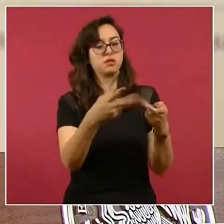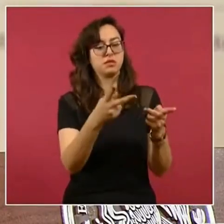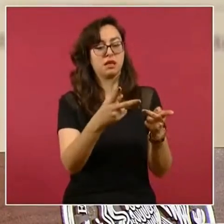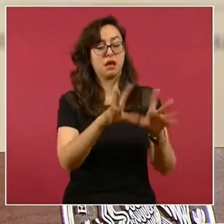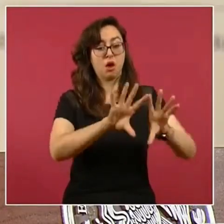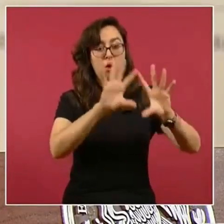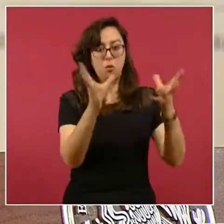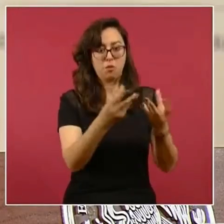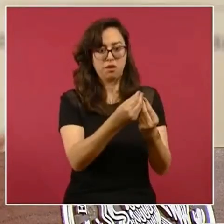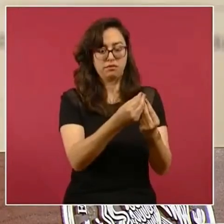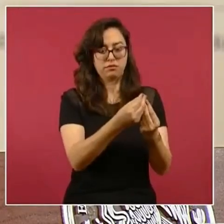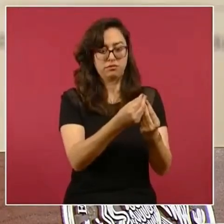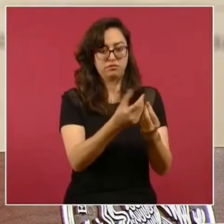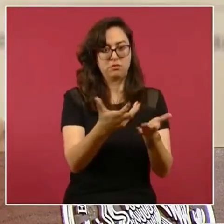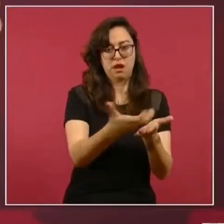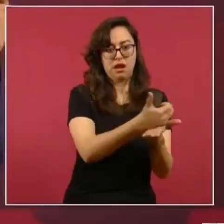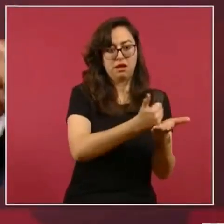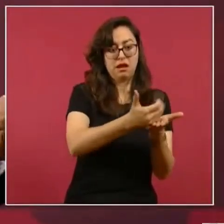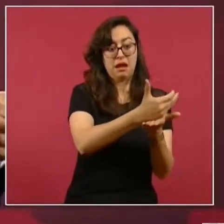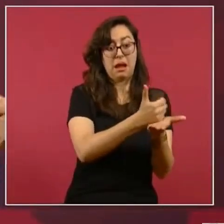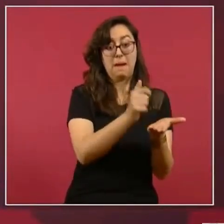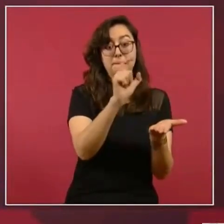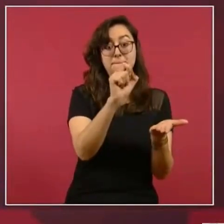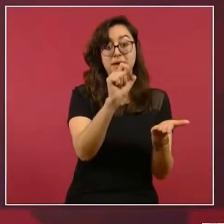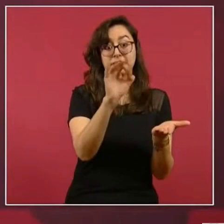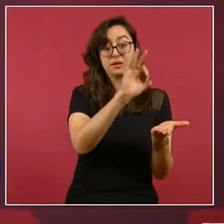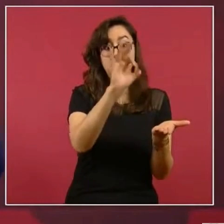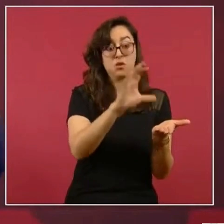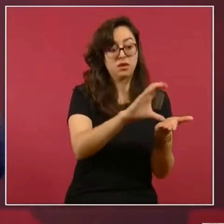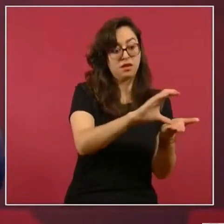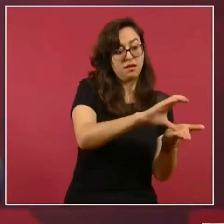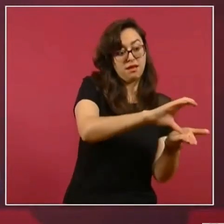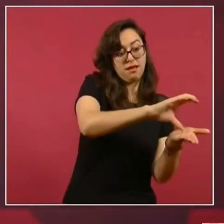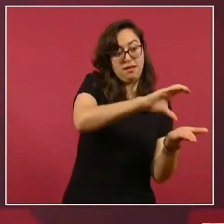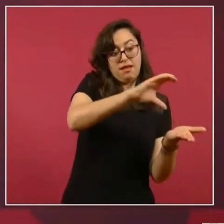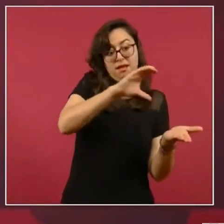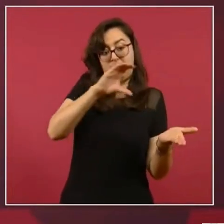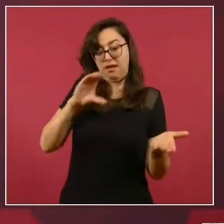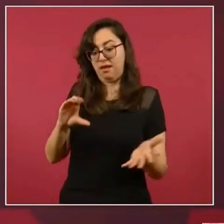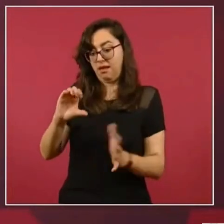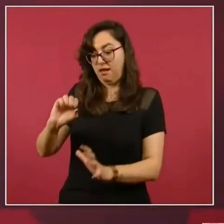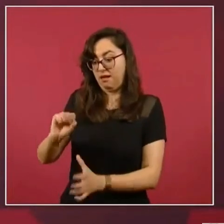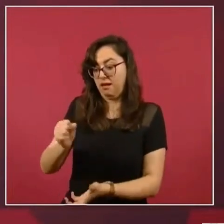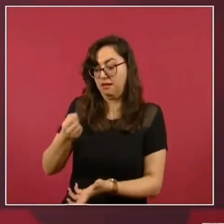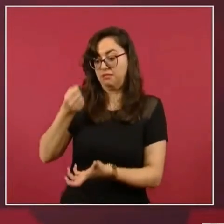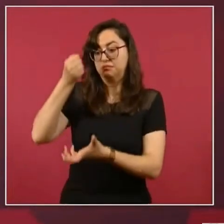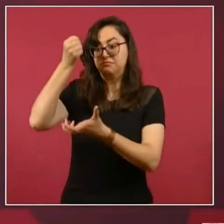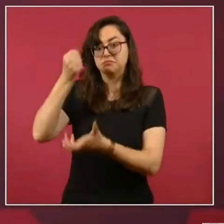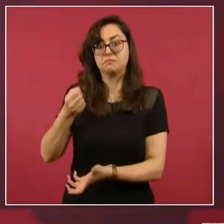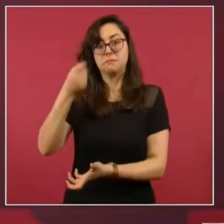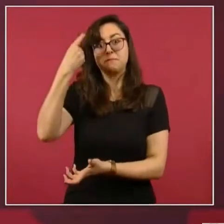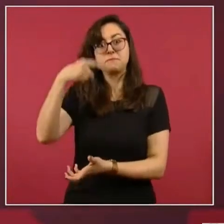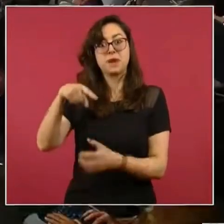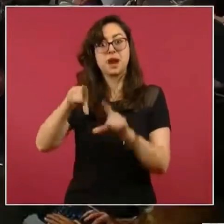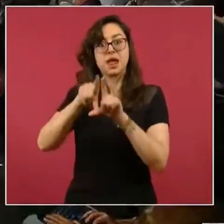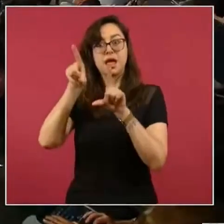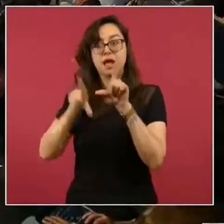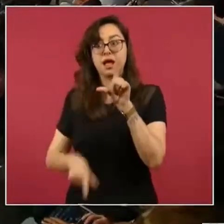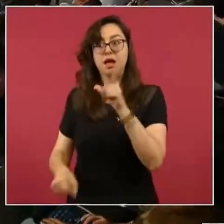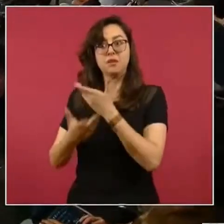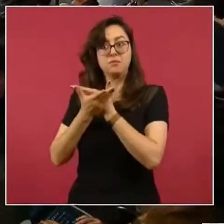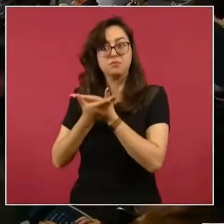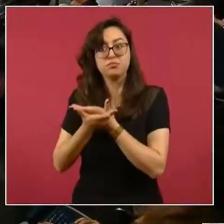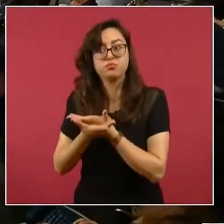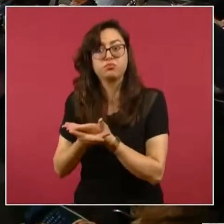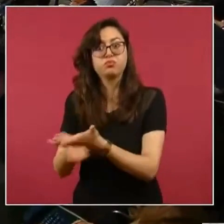nos permite financiar el desarrollo, financiar la educación pública, financiar la